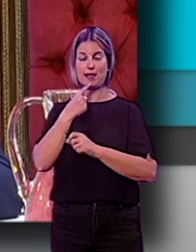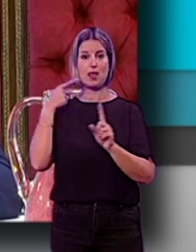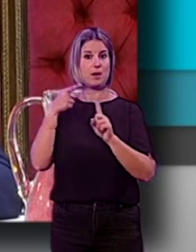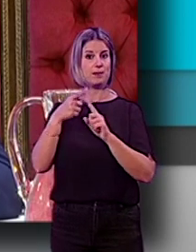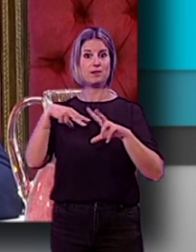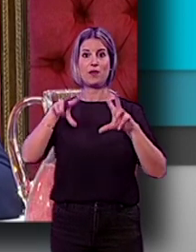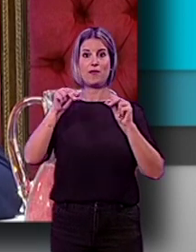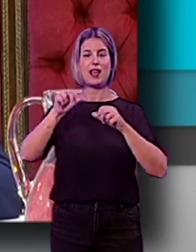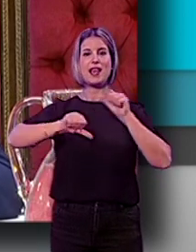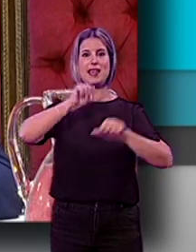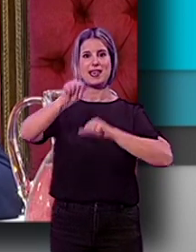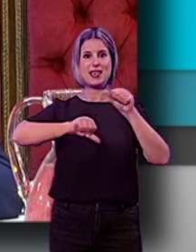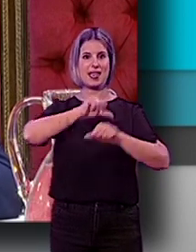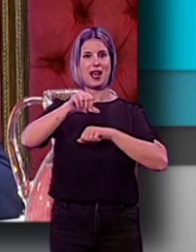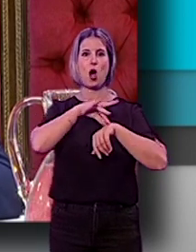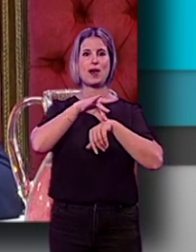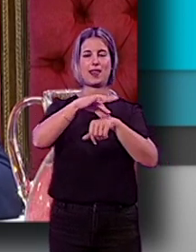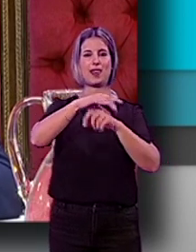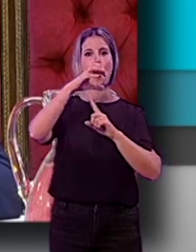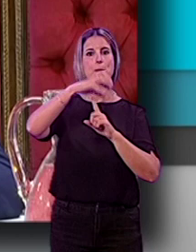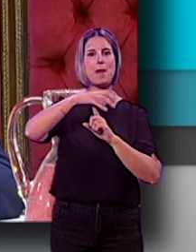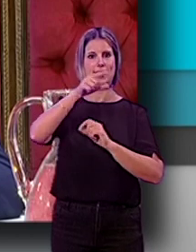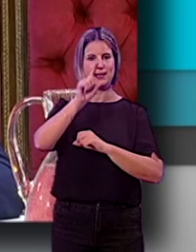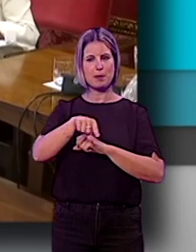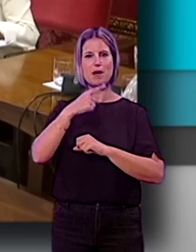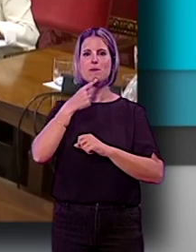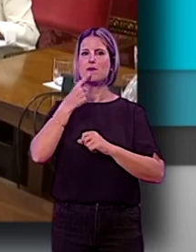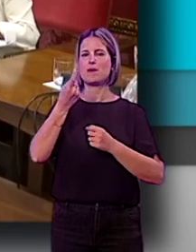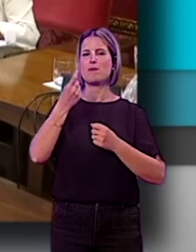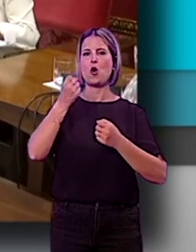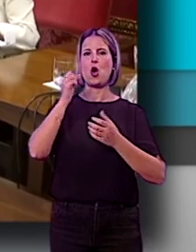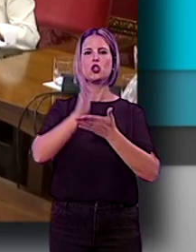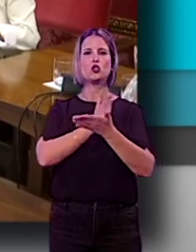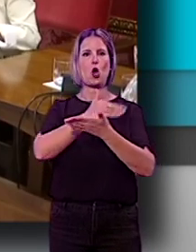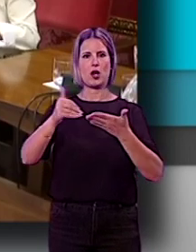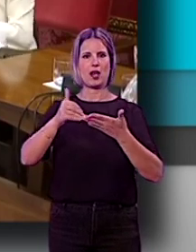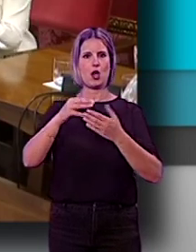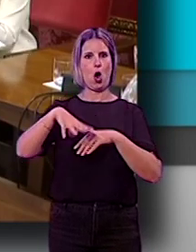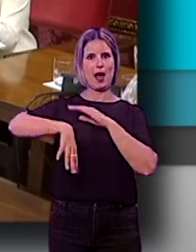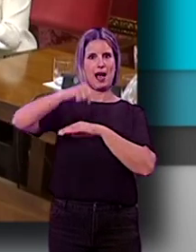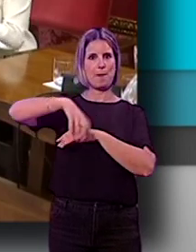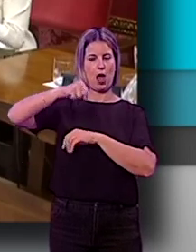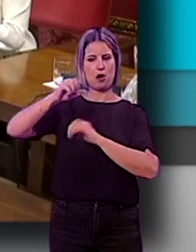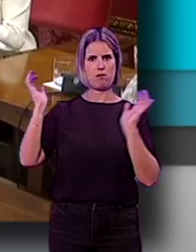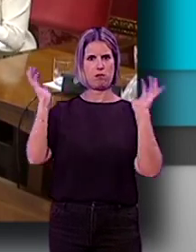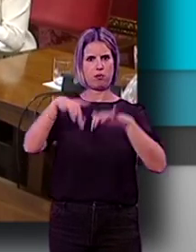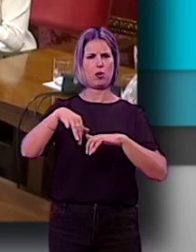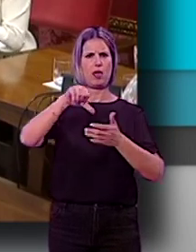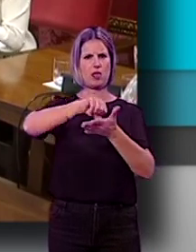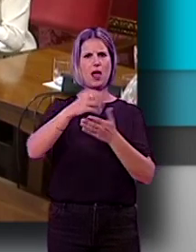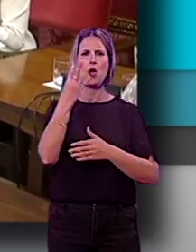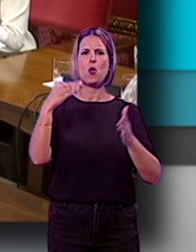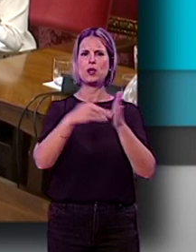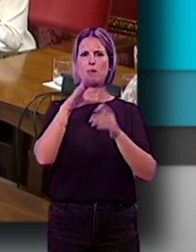finalización de la Liga de Orientación en Parques, así como la celebración del torneo Cap Campeones, que ha congregado en nuestra ciudad a 4.500